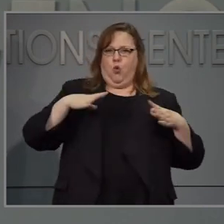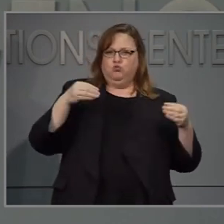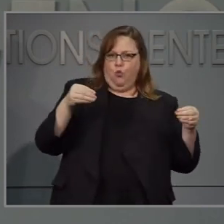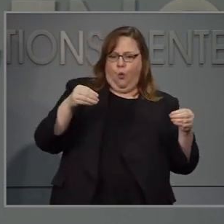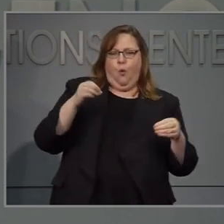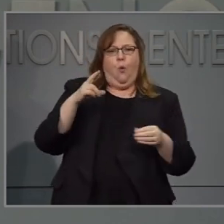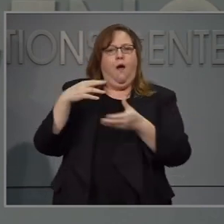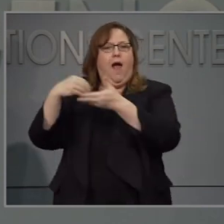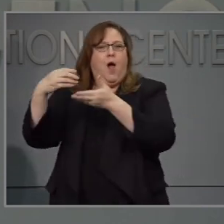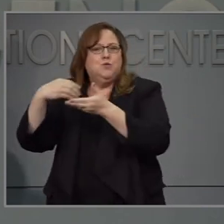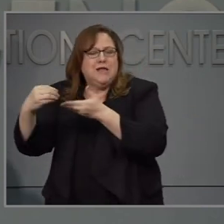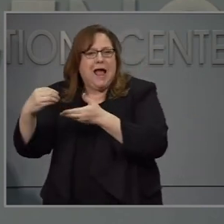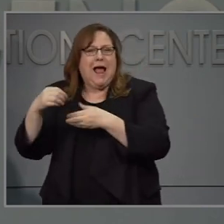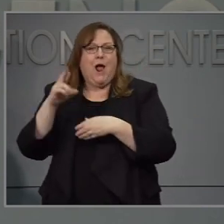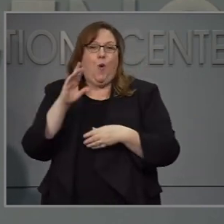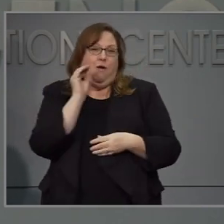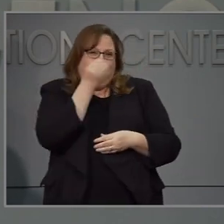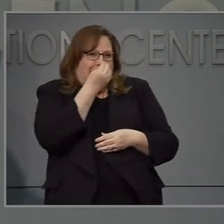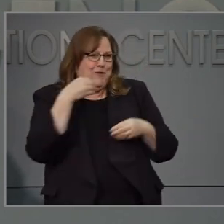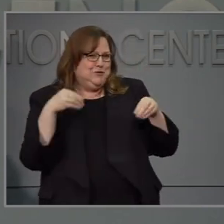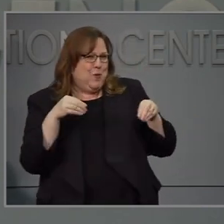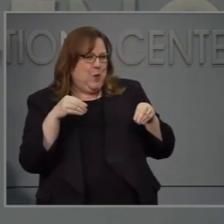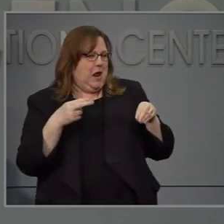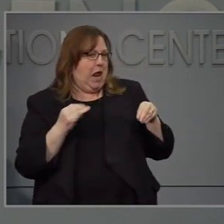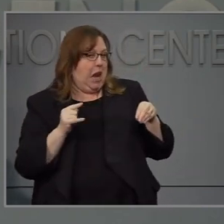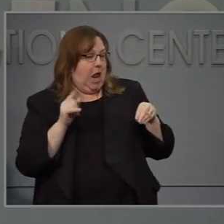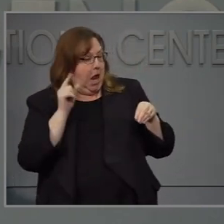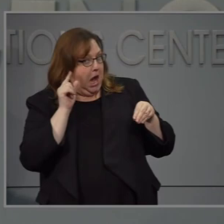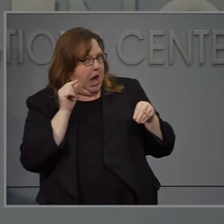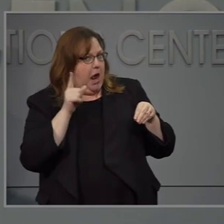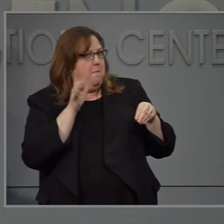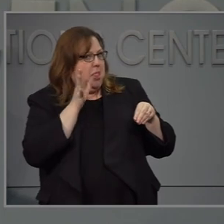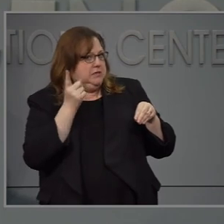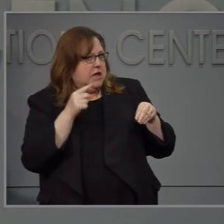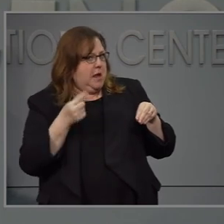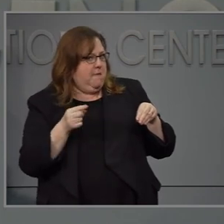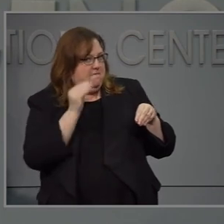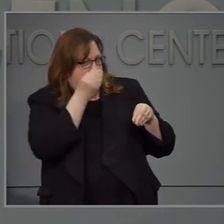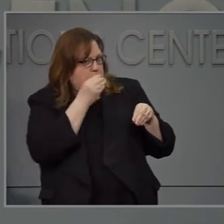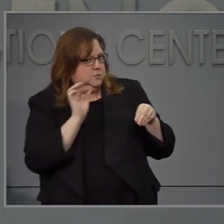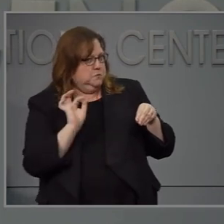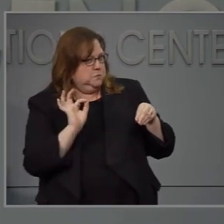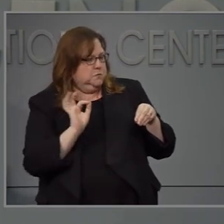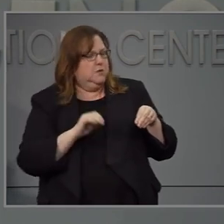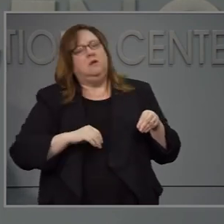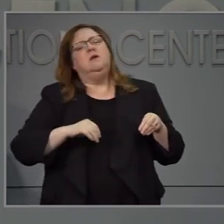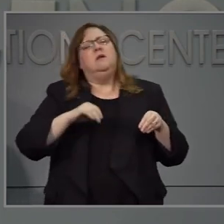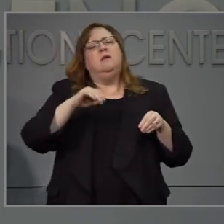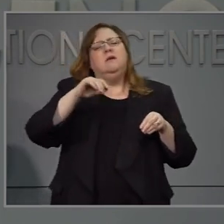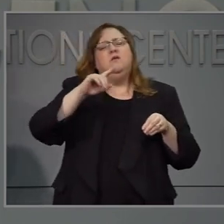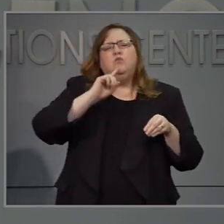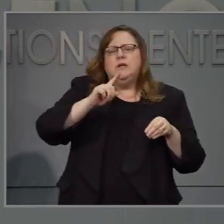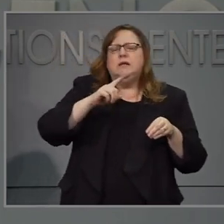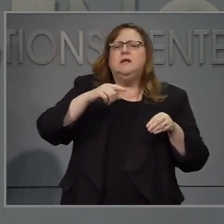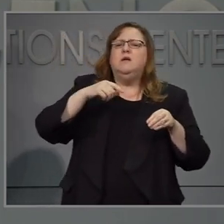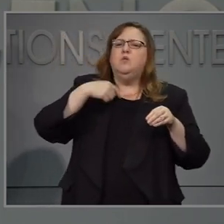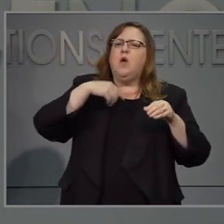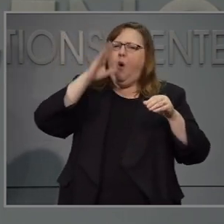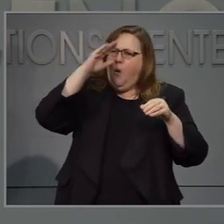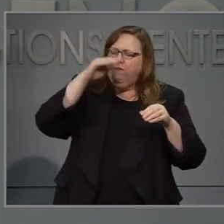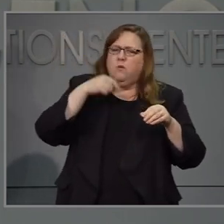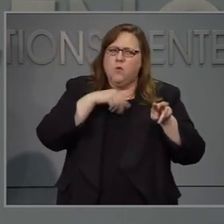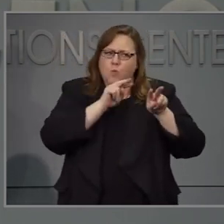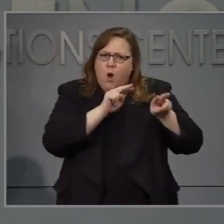de ropa o de flores, porque es el día de las madres. Y en dos semanas vamos a volver a reevaluar en donde estamos en cuanto a